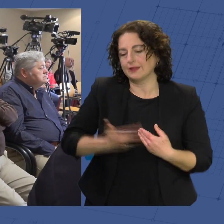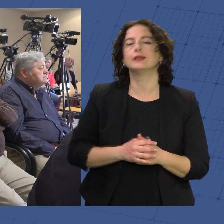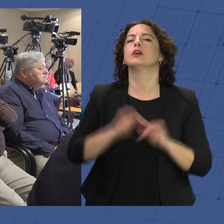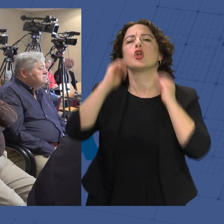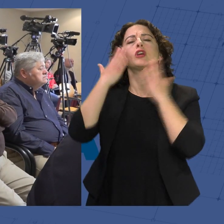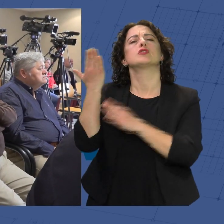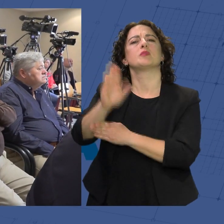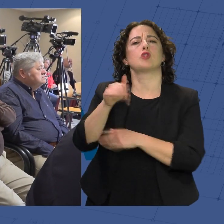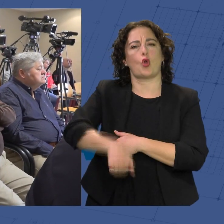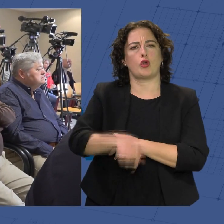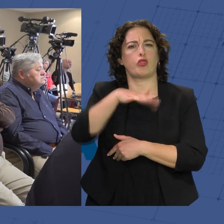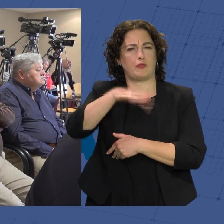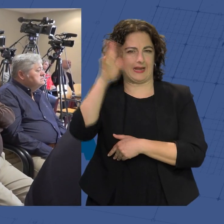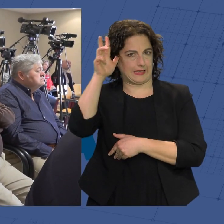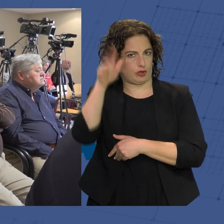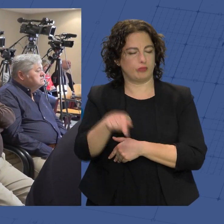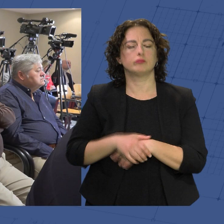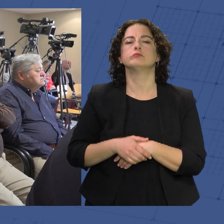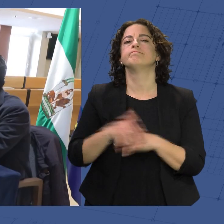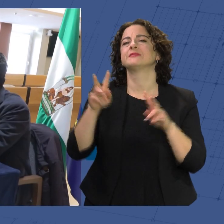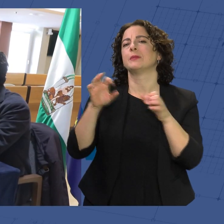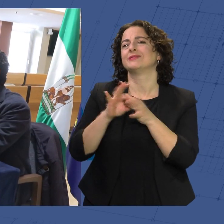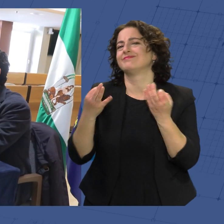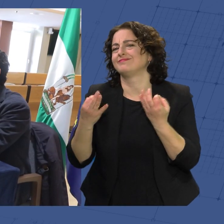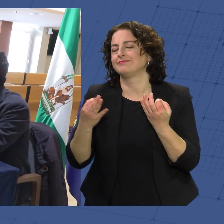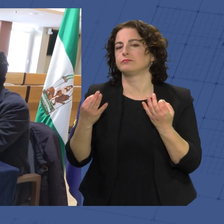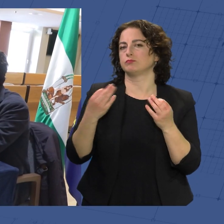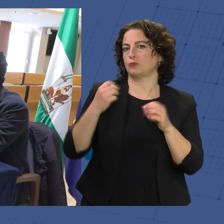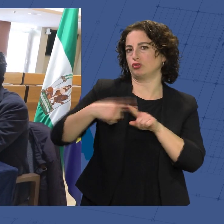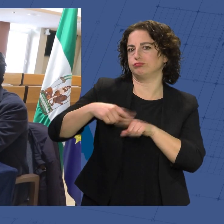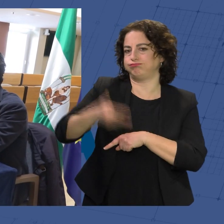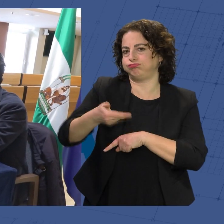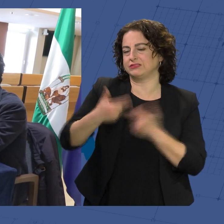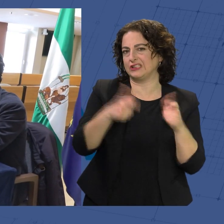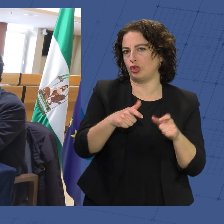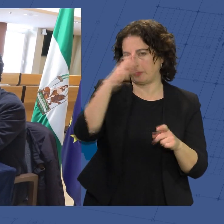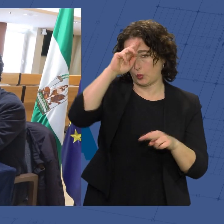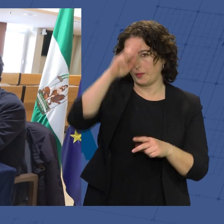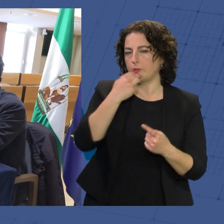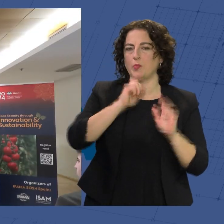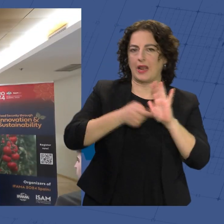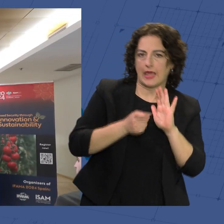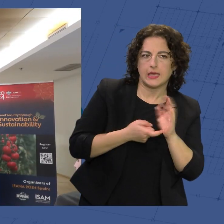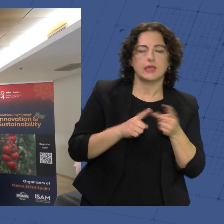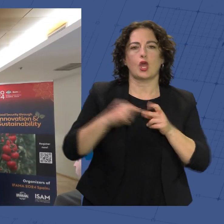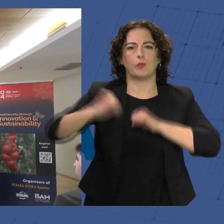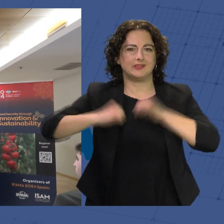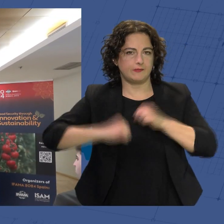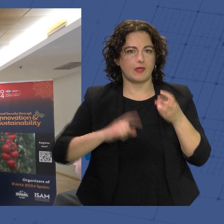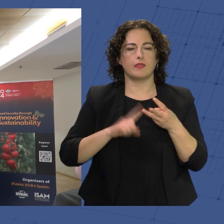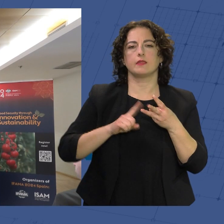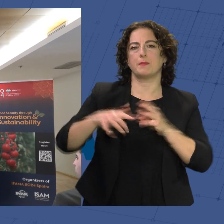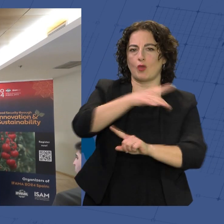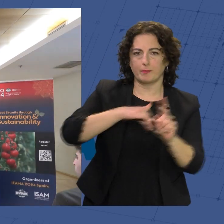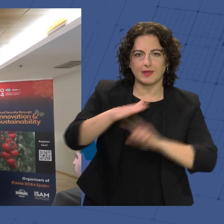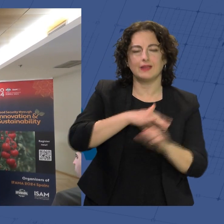sido presentado hoy en elegido, tratará las cuestiones más importantes que preocupan al sector. Legislación, competitividad, medio